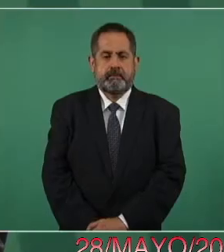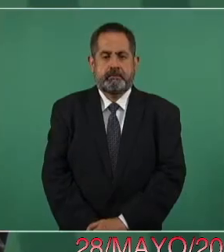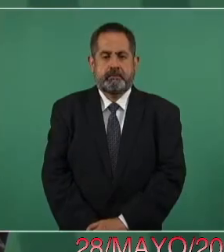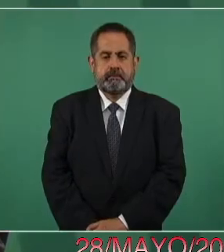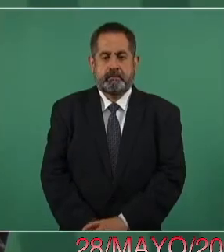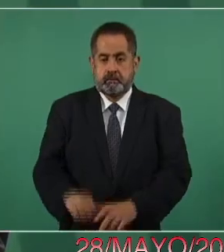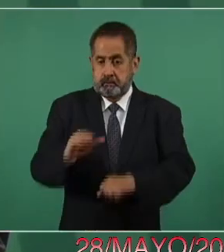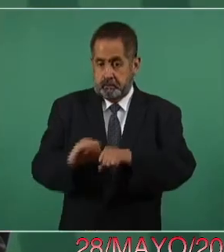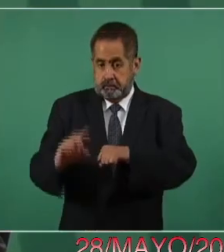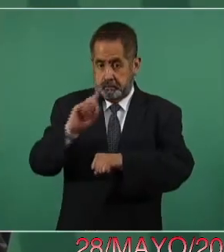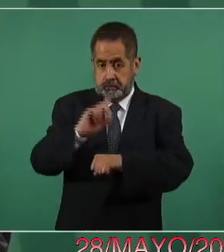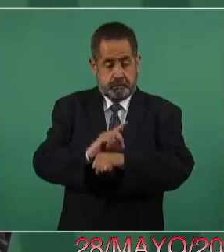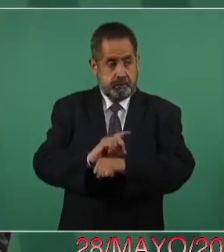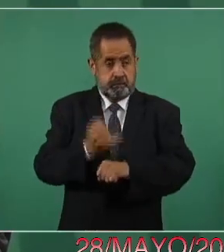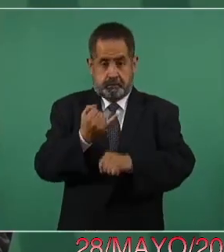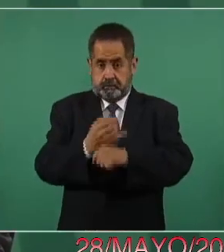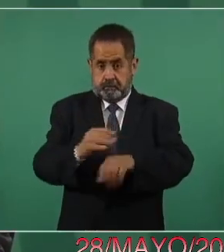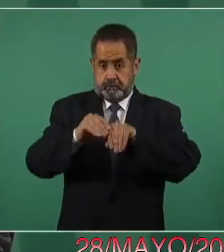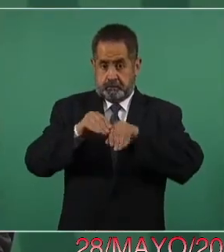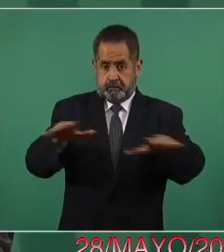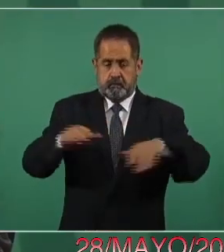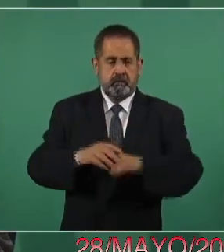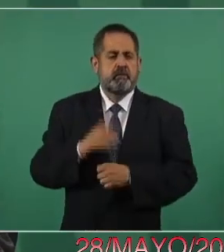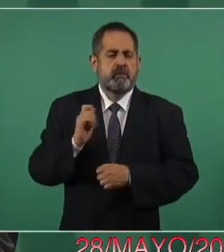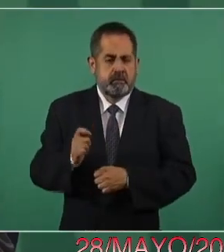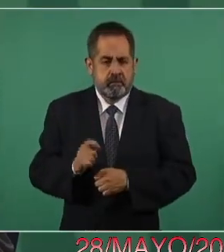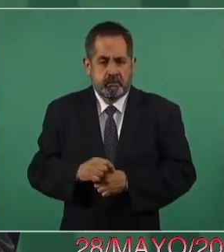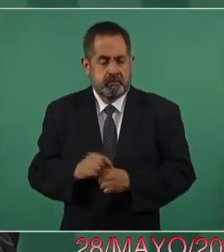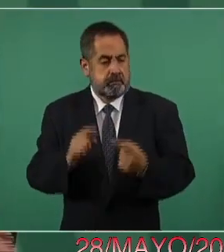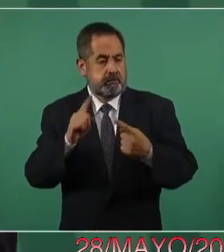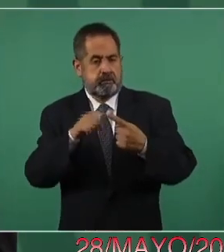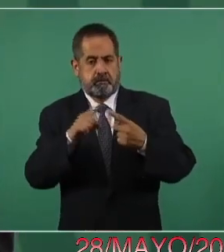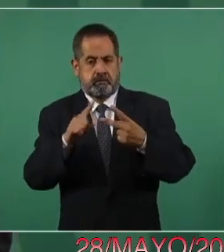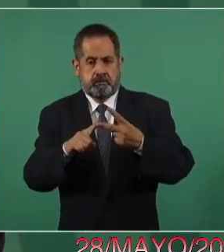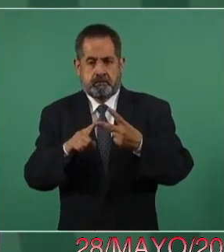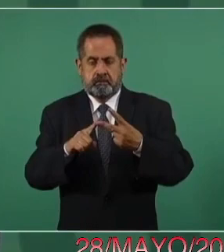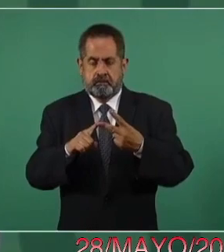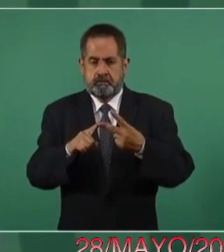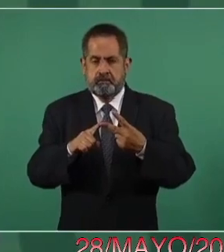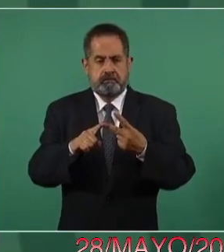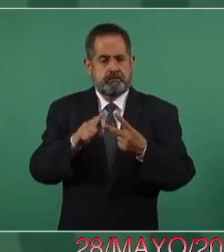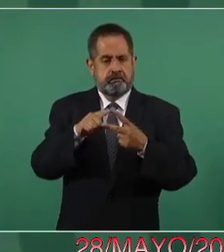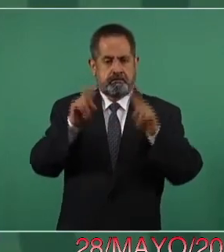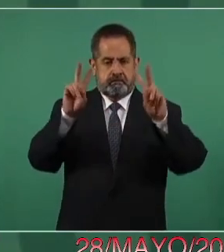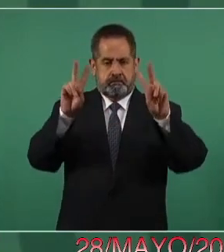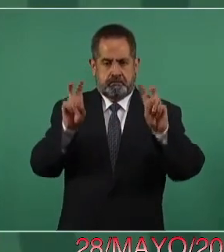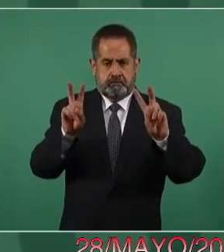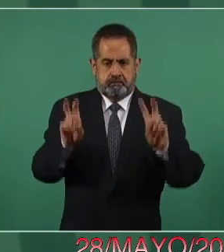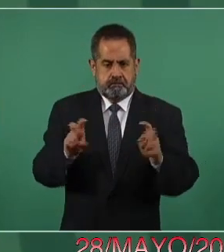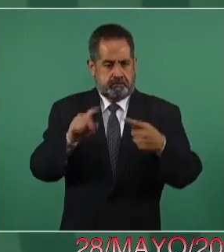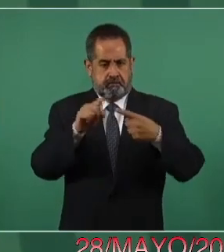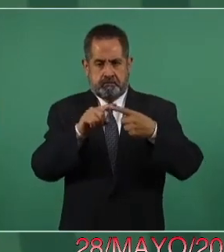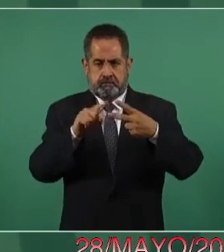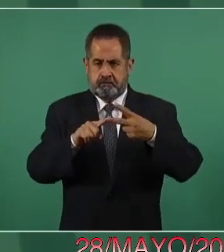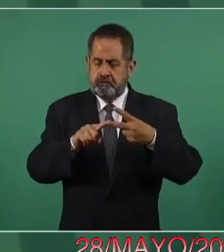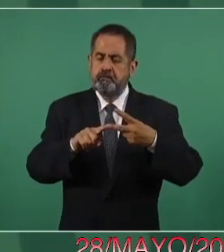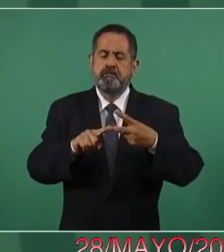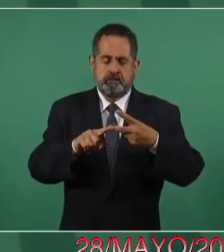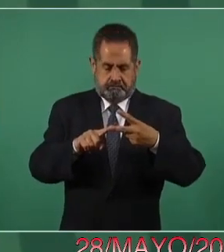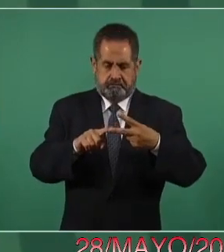informar sobre dos asuntos verdaderamente